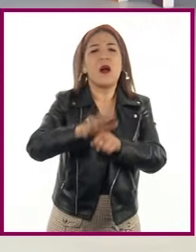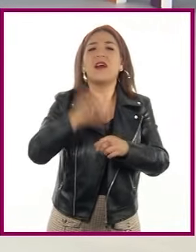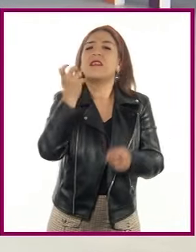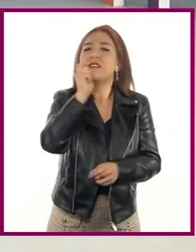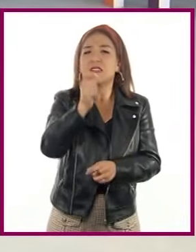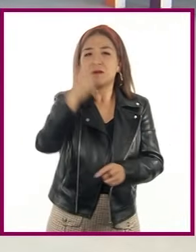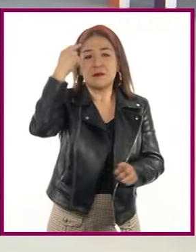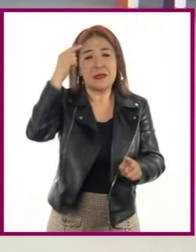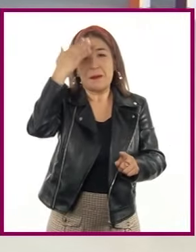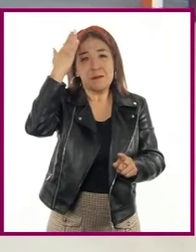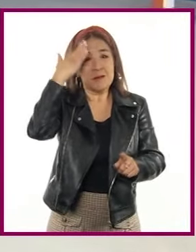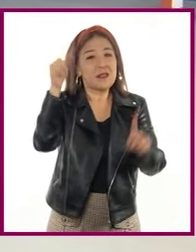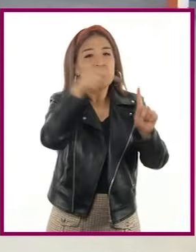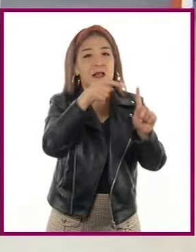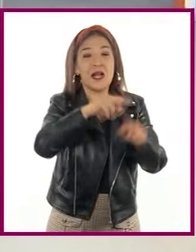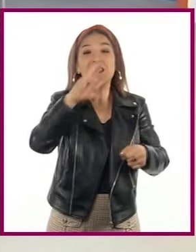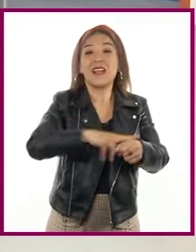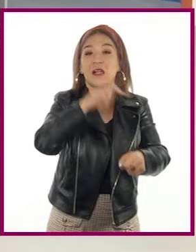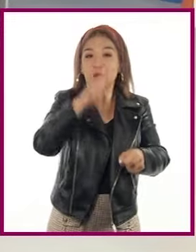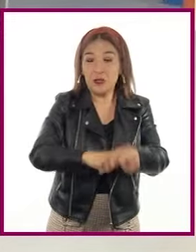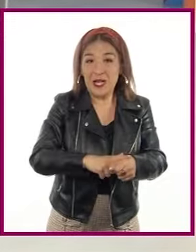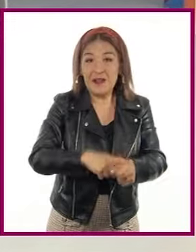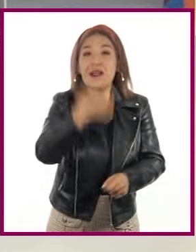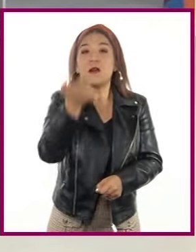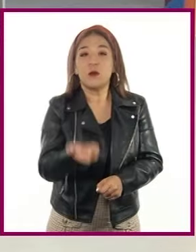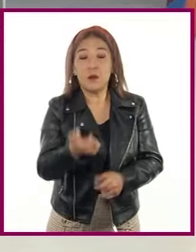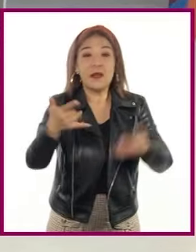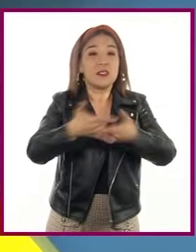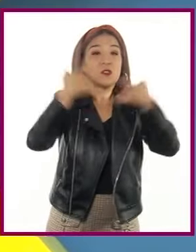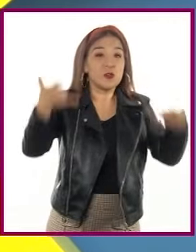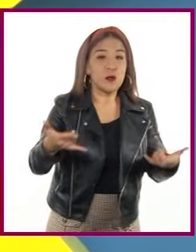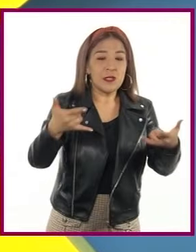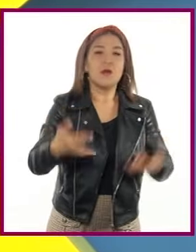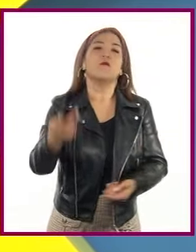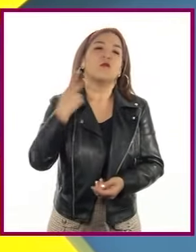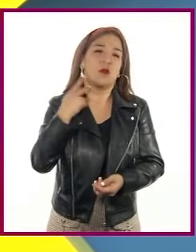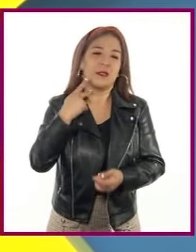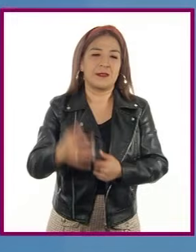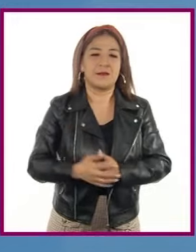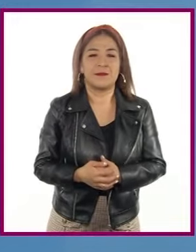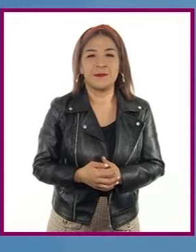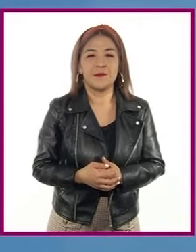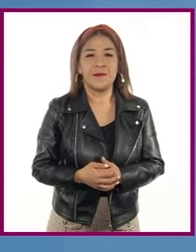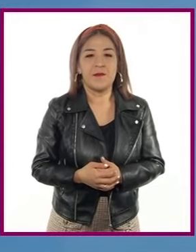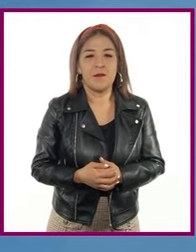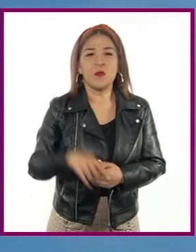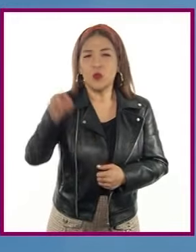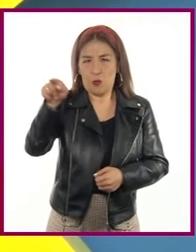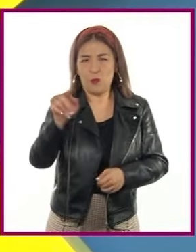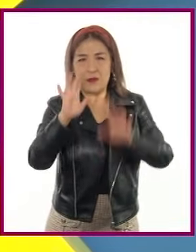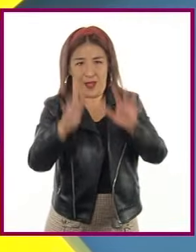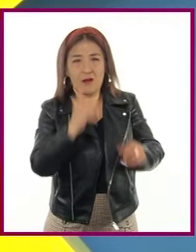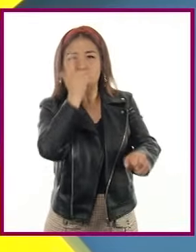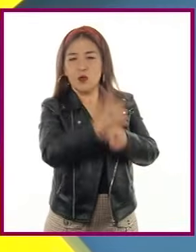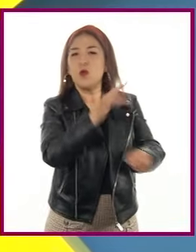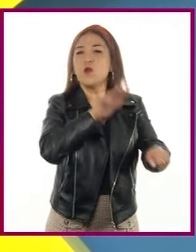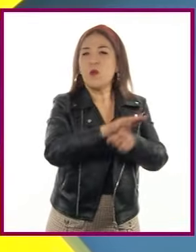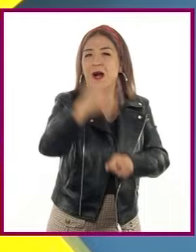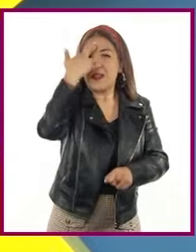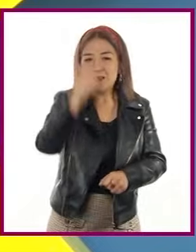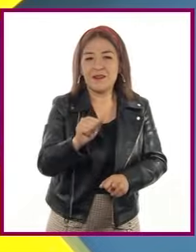están los naturales, económicos, históricos y políticos. Nadia, ¿identificaste los factores?